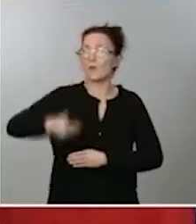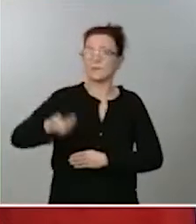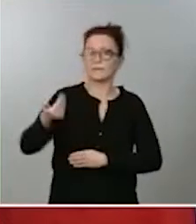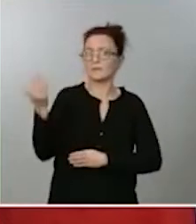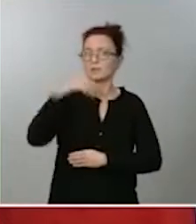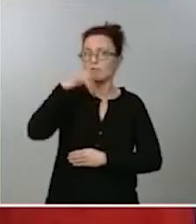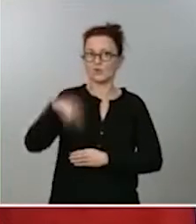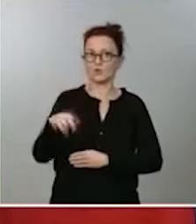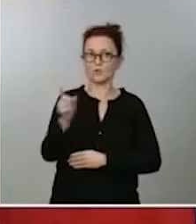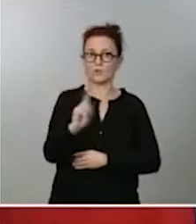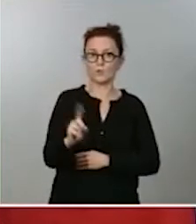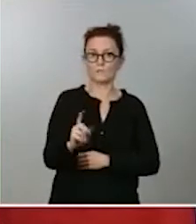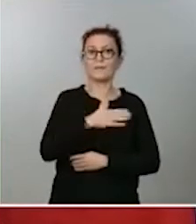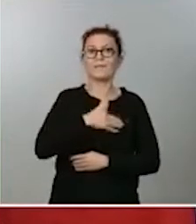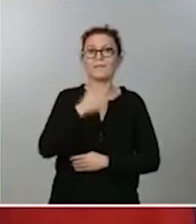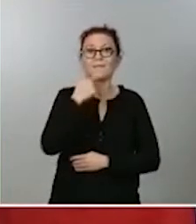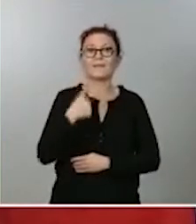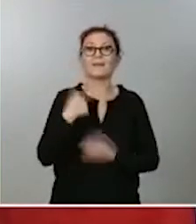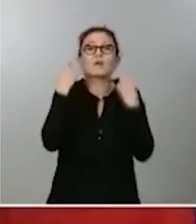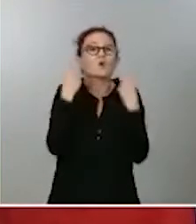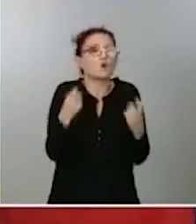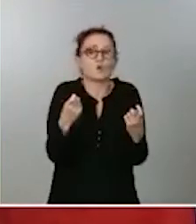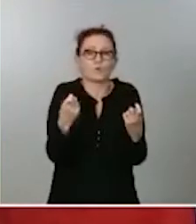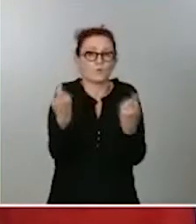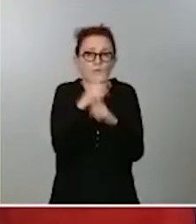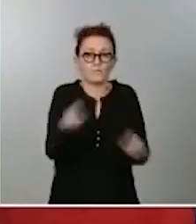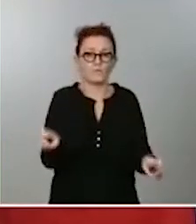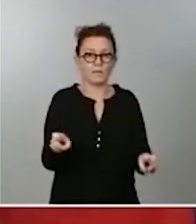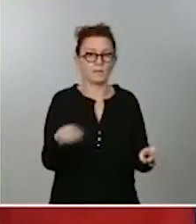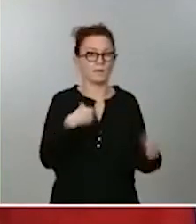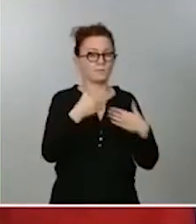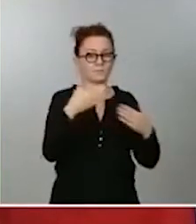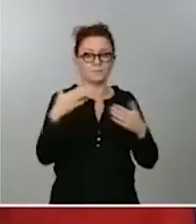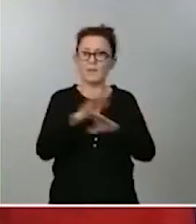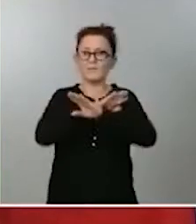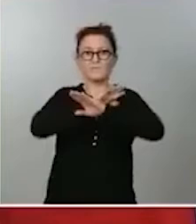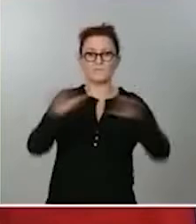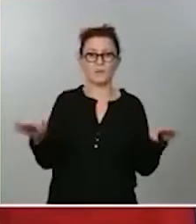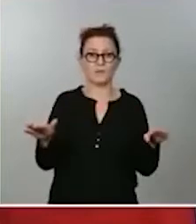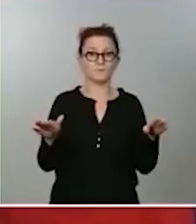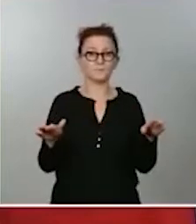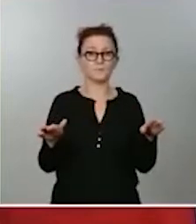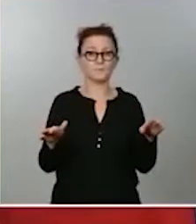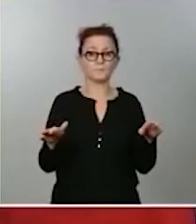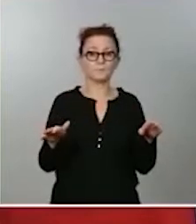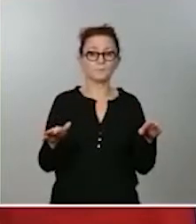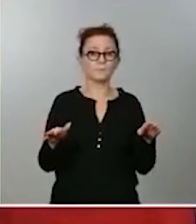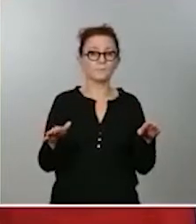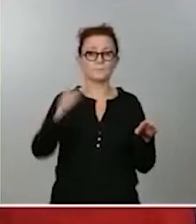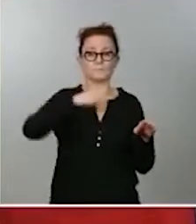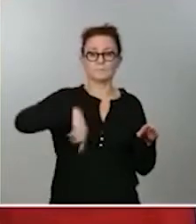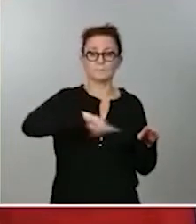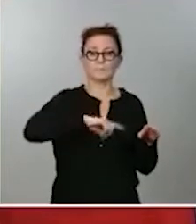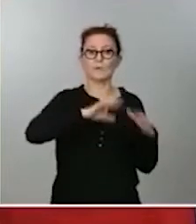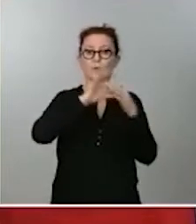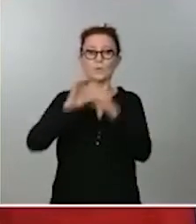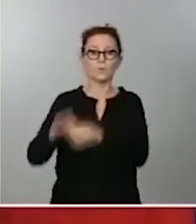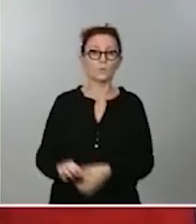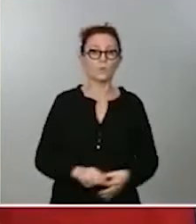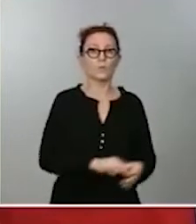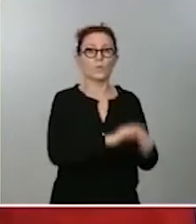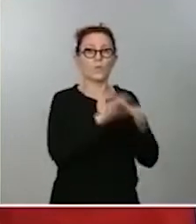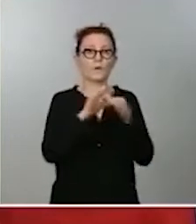es decir, que no son del todo necesarios entre los distintos ciudadanos. Todos los mensajes de unidad han ido dirigidos en esta misma